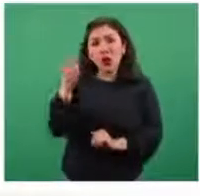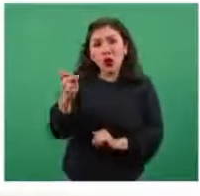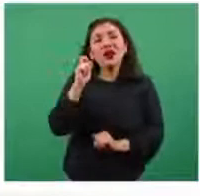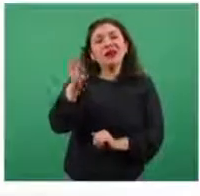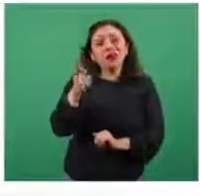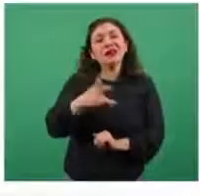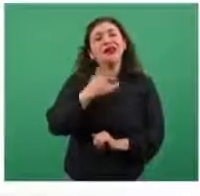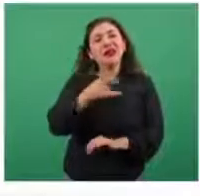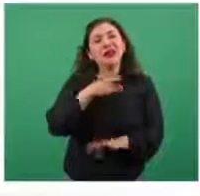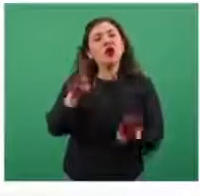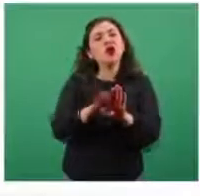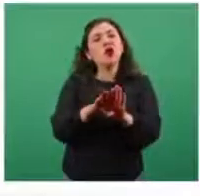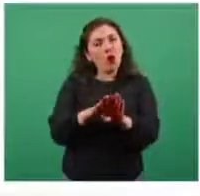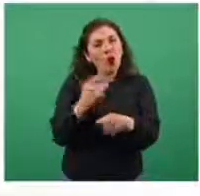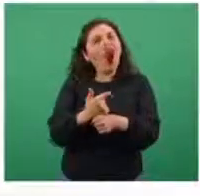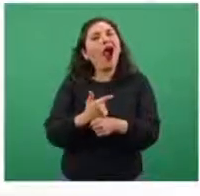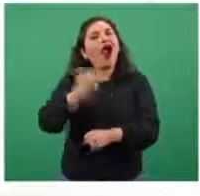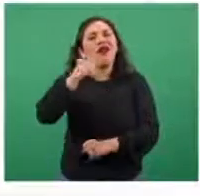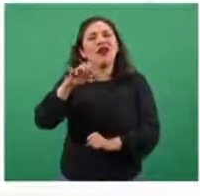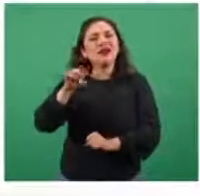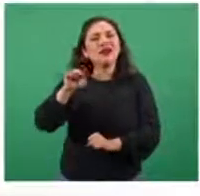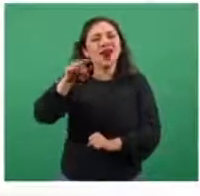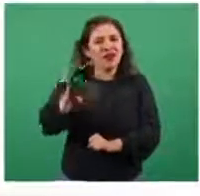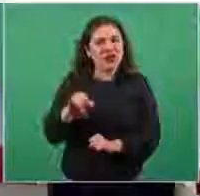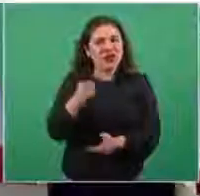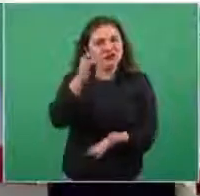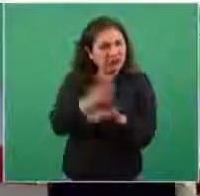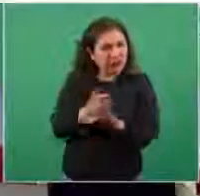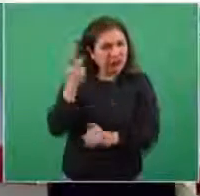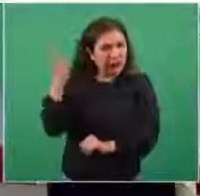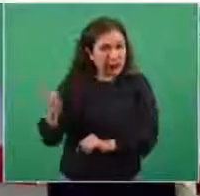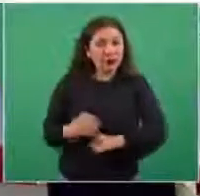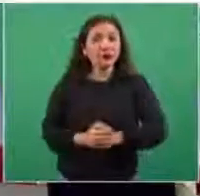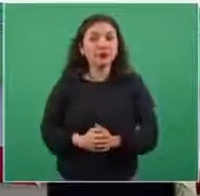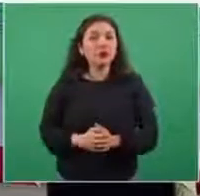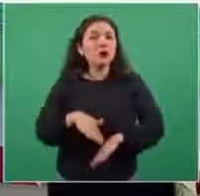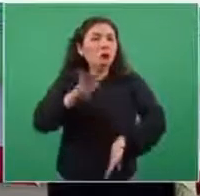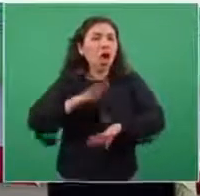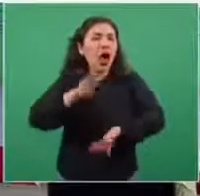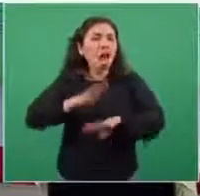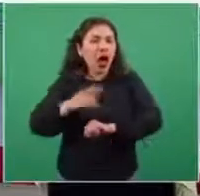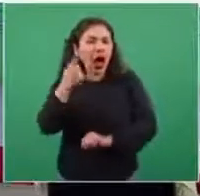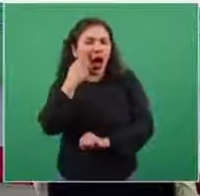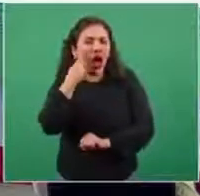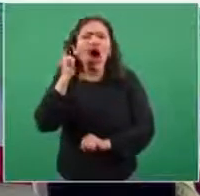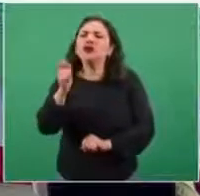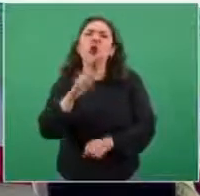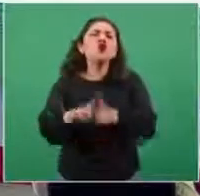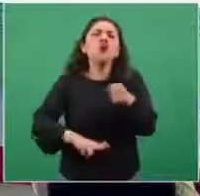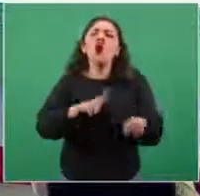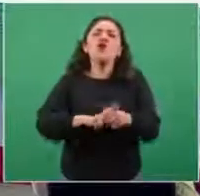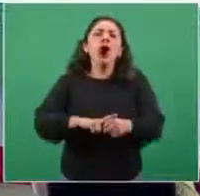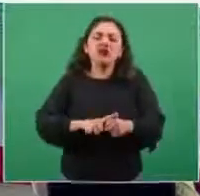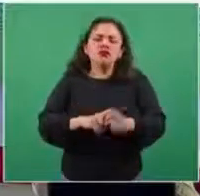eventos de consideración identificados como graves. mayormente son reacciones